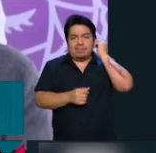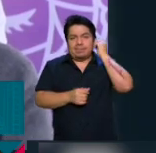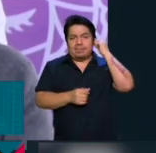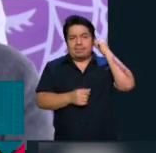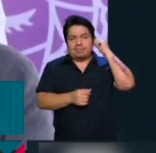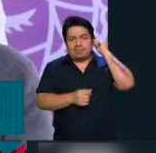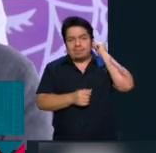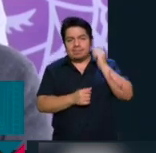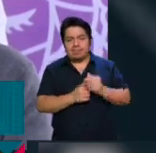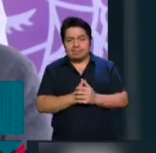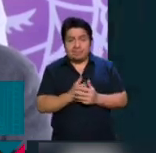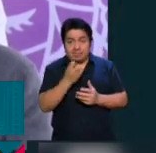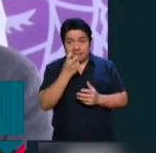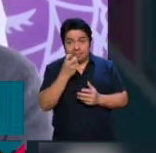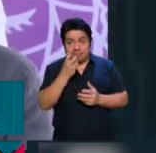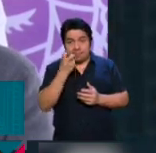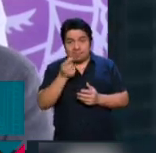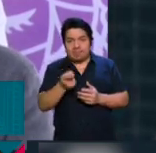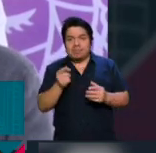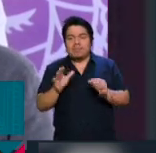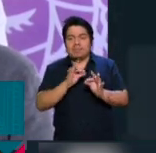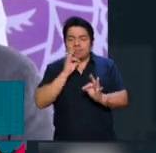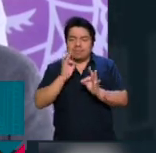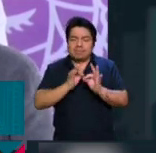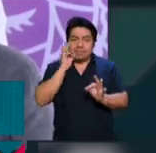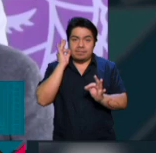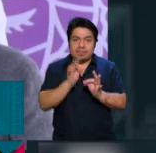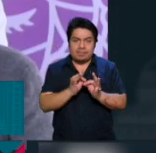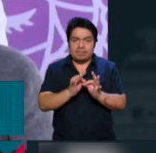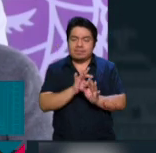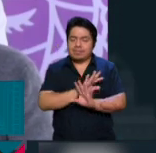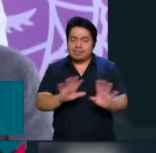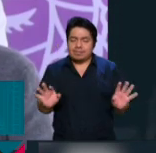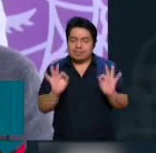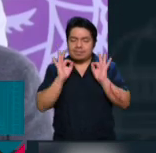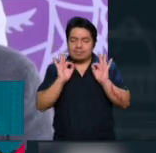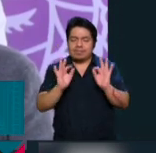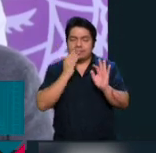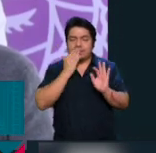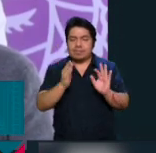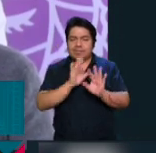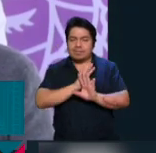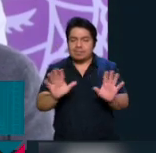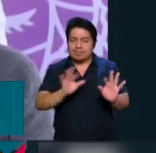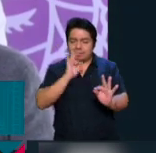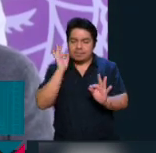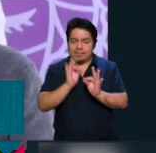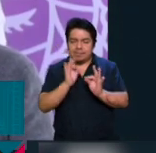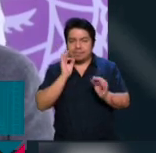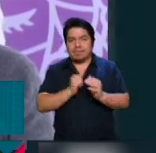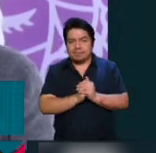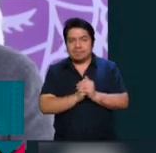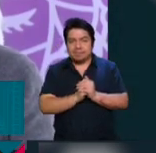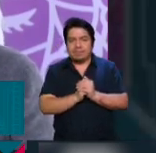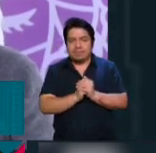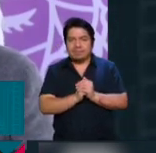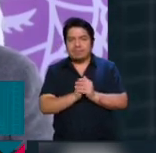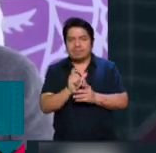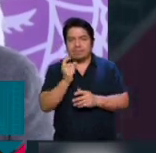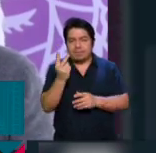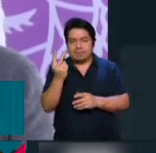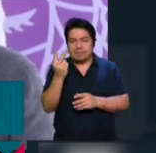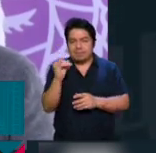Con ello se cumple el mandato del 2 de junio.